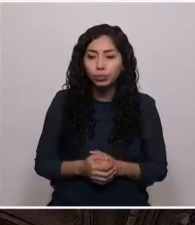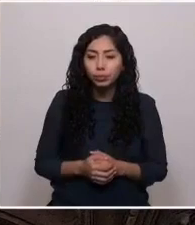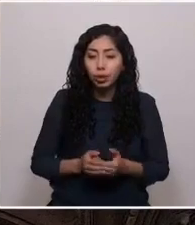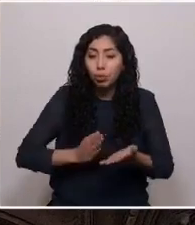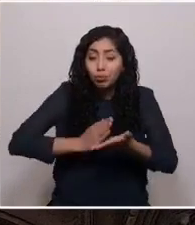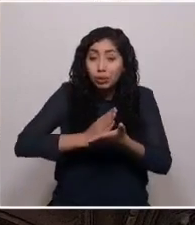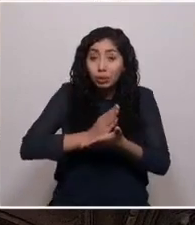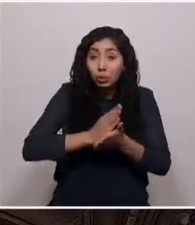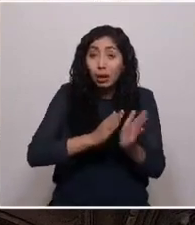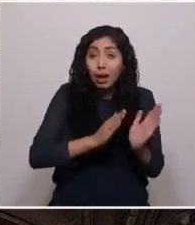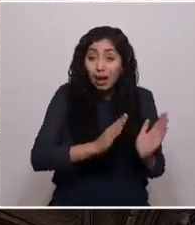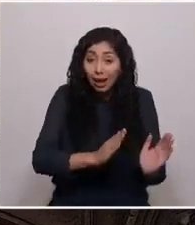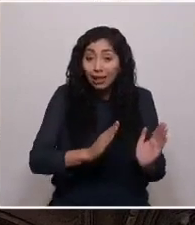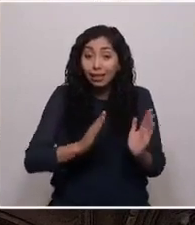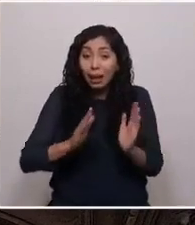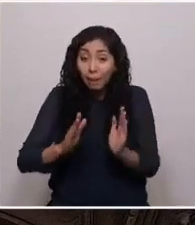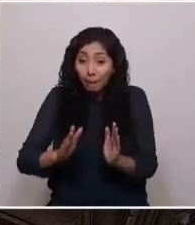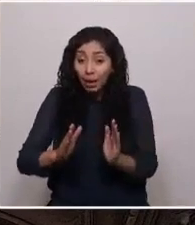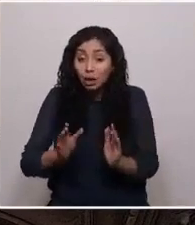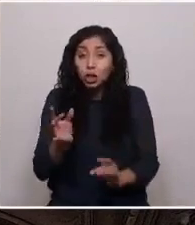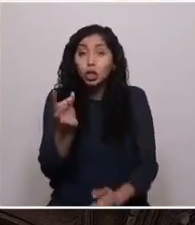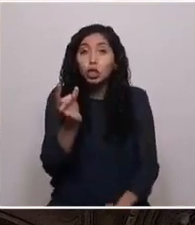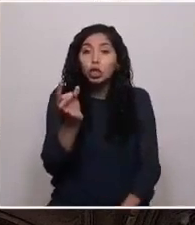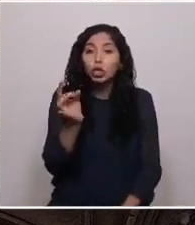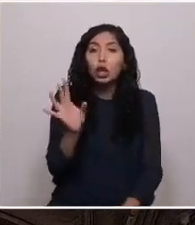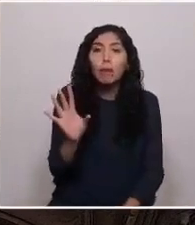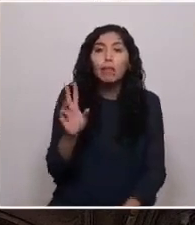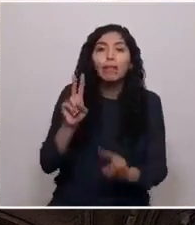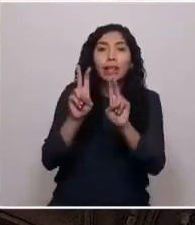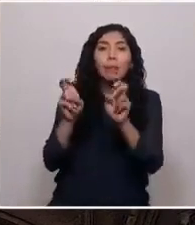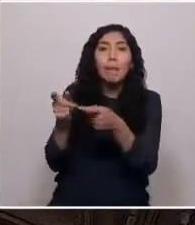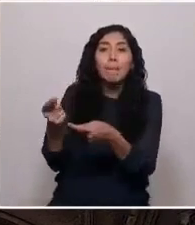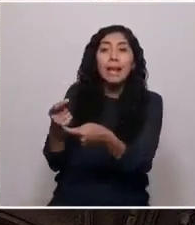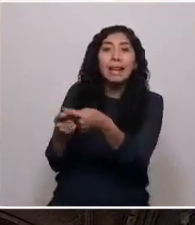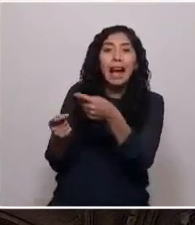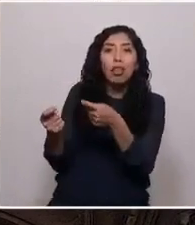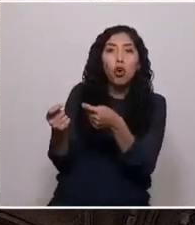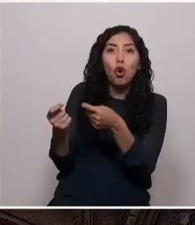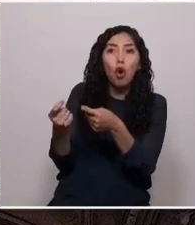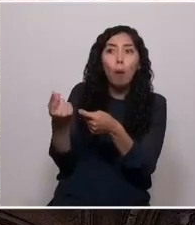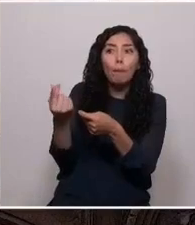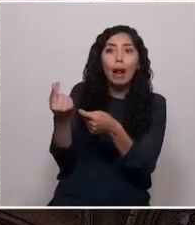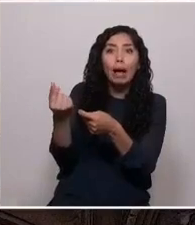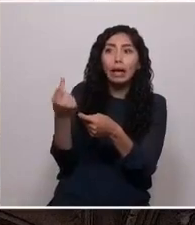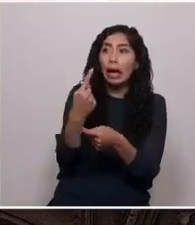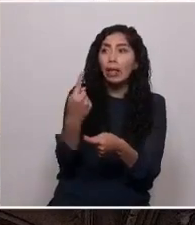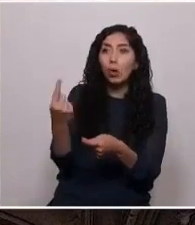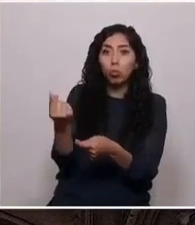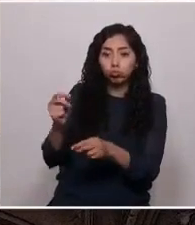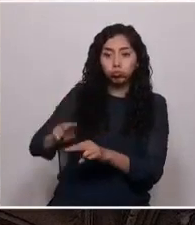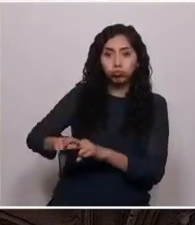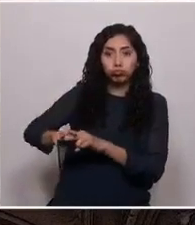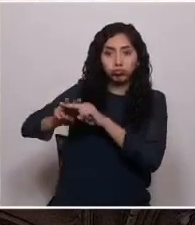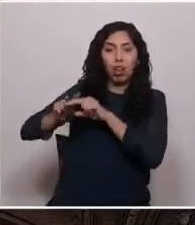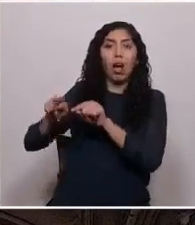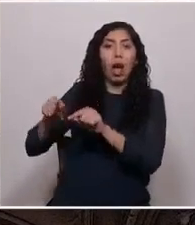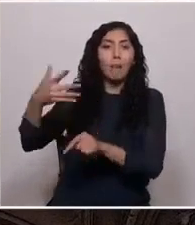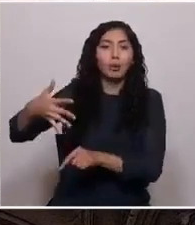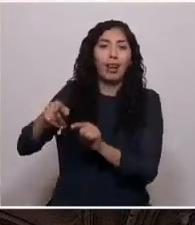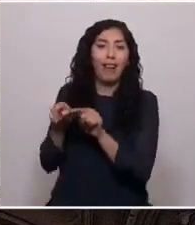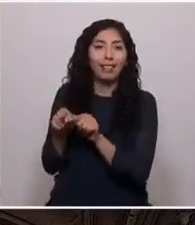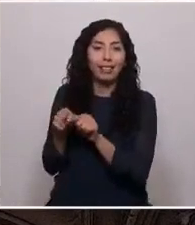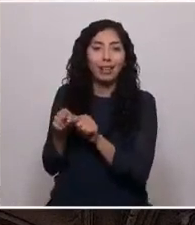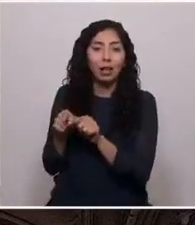etapa en que solo se valorizó al mercado y al individualismo. Y como consecuencia de ello, se ha